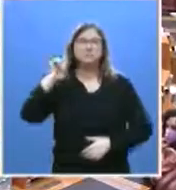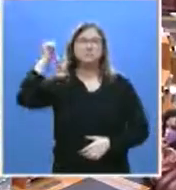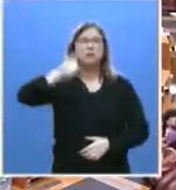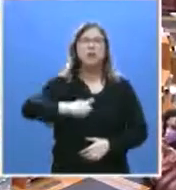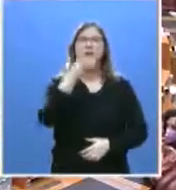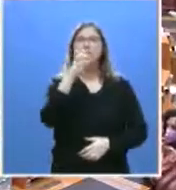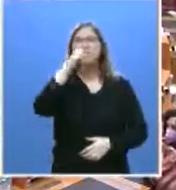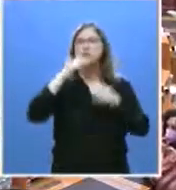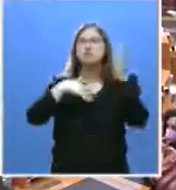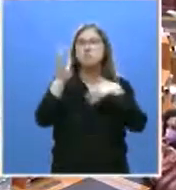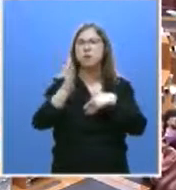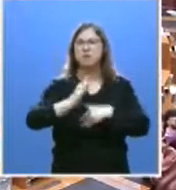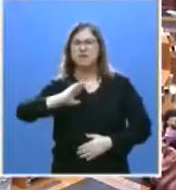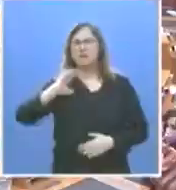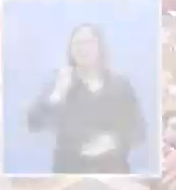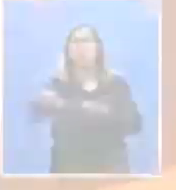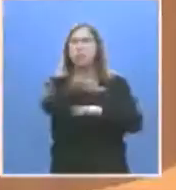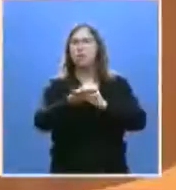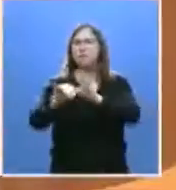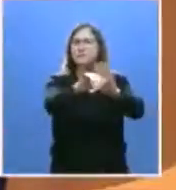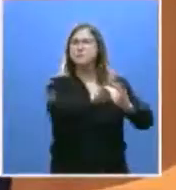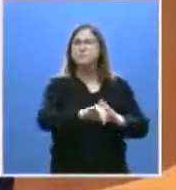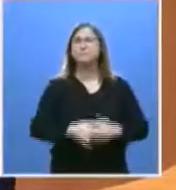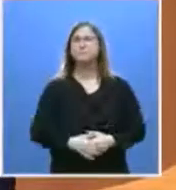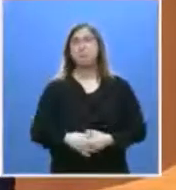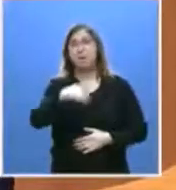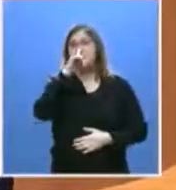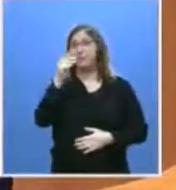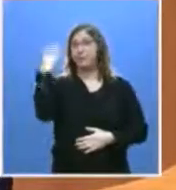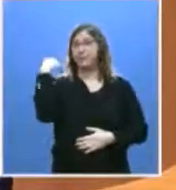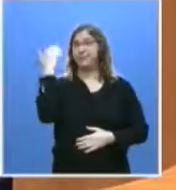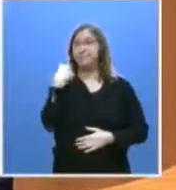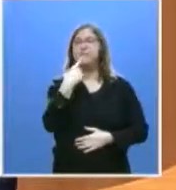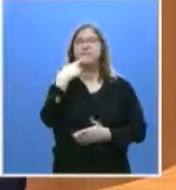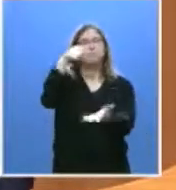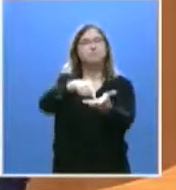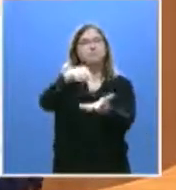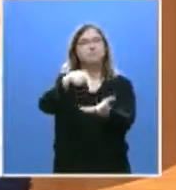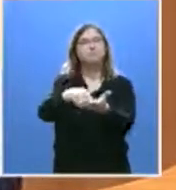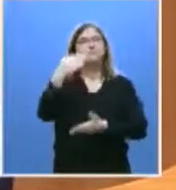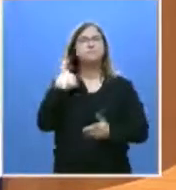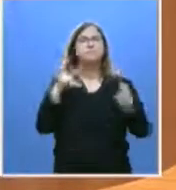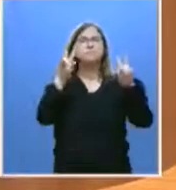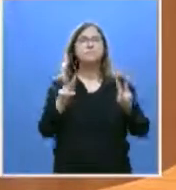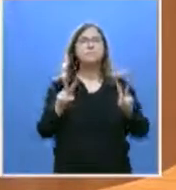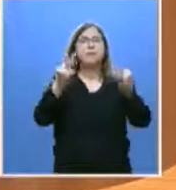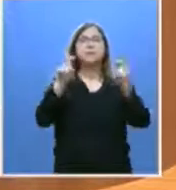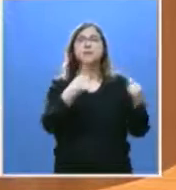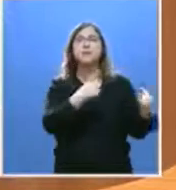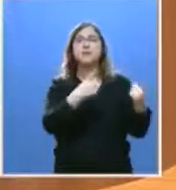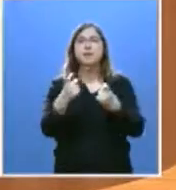más de 30 años, castigando a León y a los leoneses. Yo también recuerdo esas palabras donde ante algunas reivindicaciones sobre las